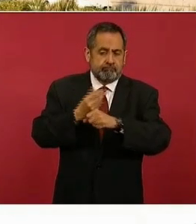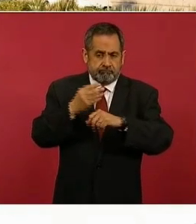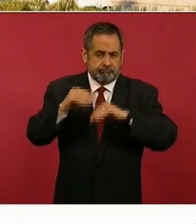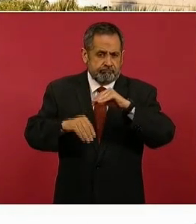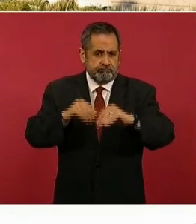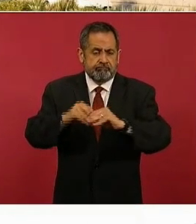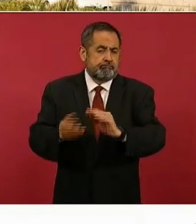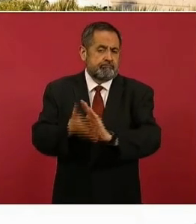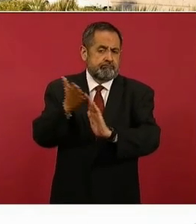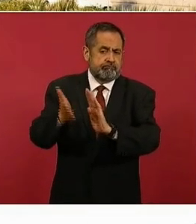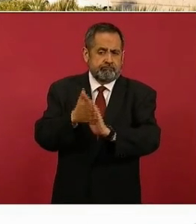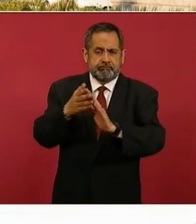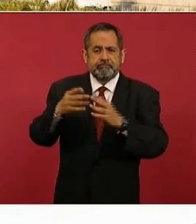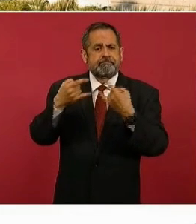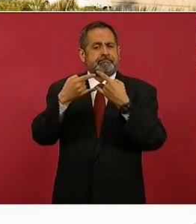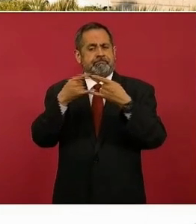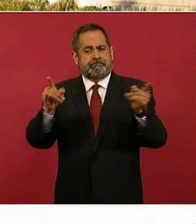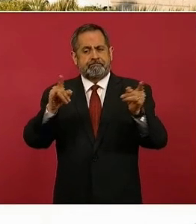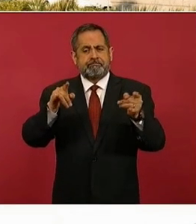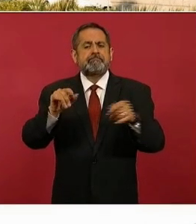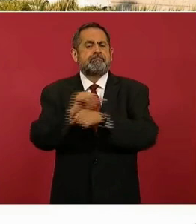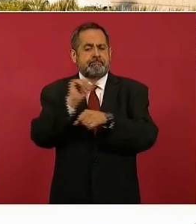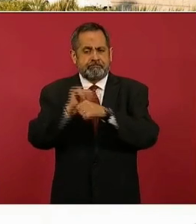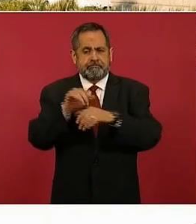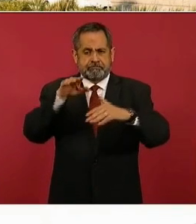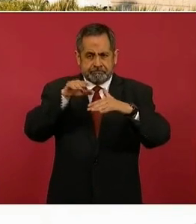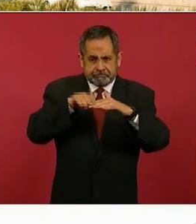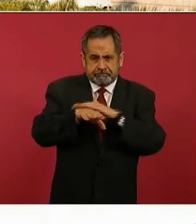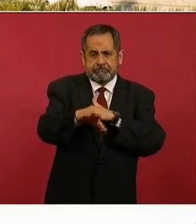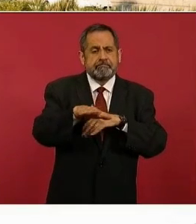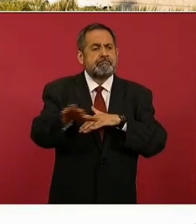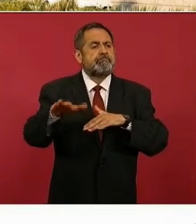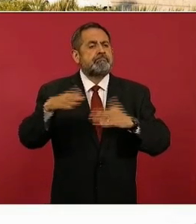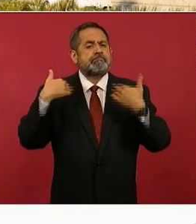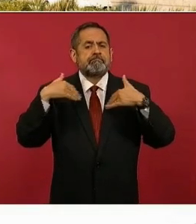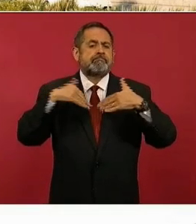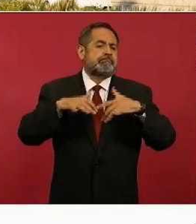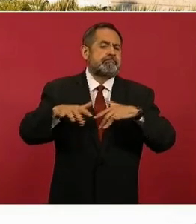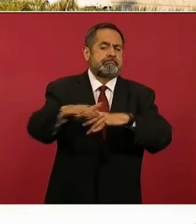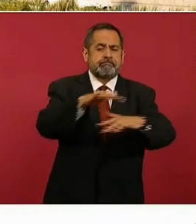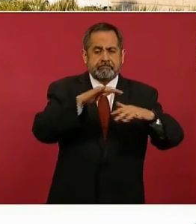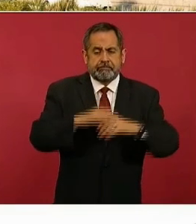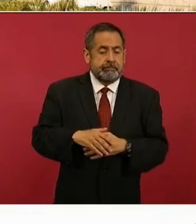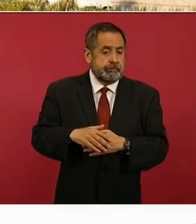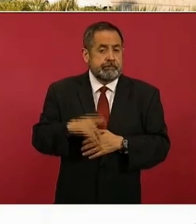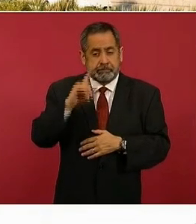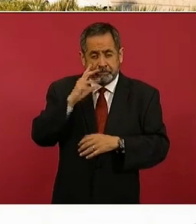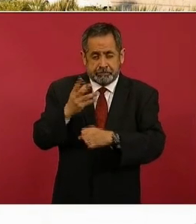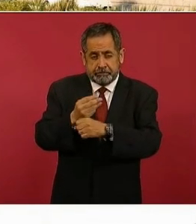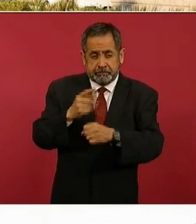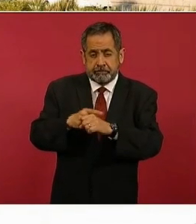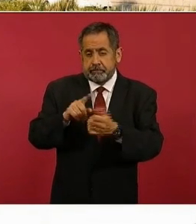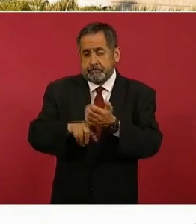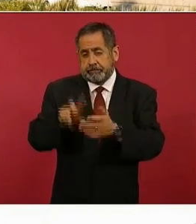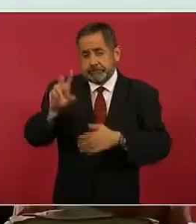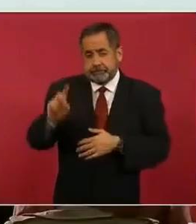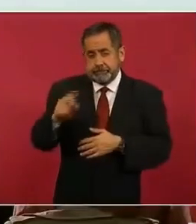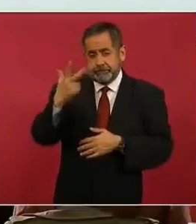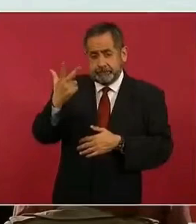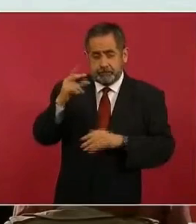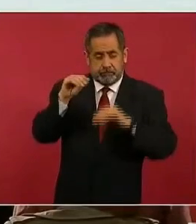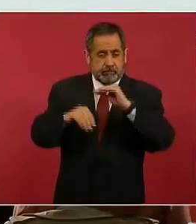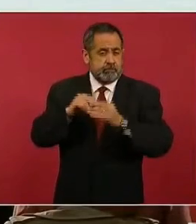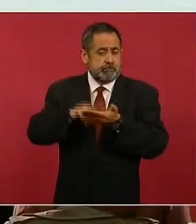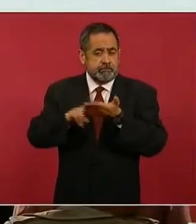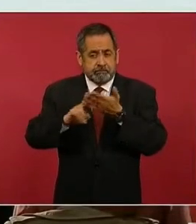trabajando en la construcción de los accesos peatonales y vehiculares para el parque y se han recubierto 48 hectáreas de cobertura vegetal, que es